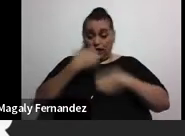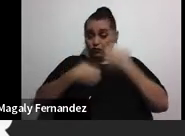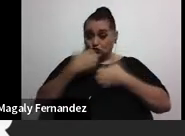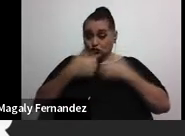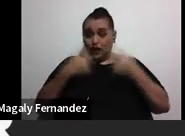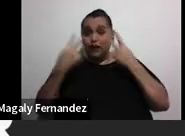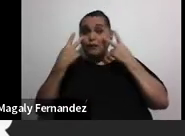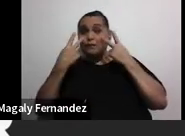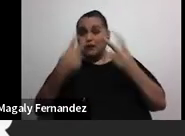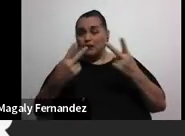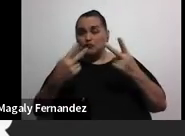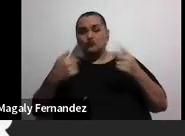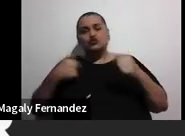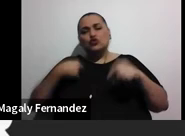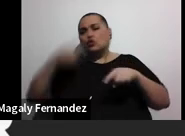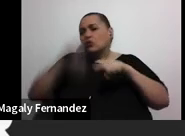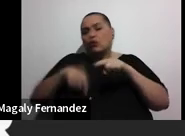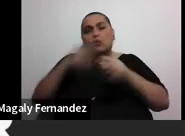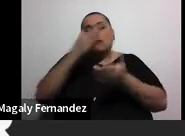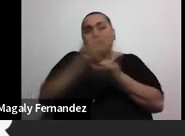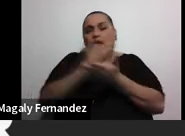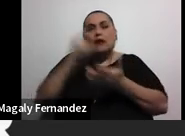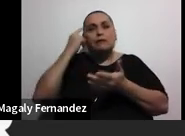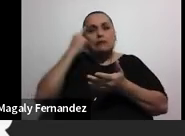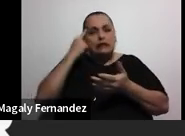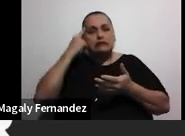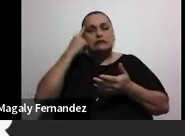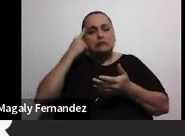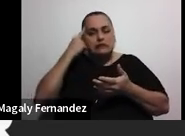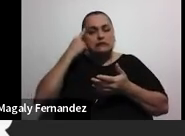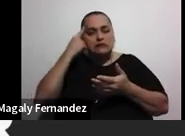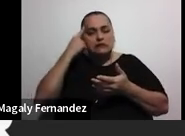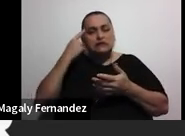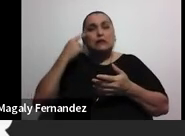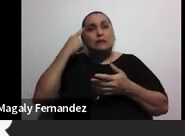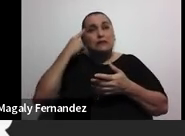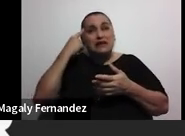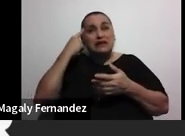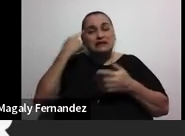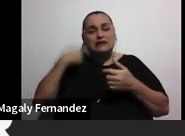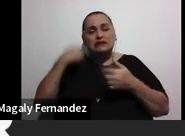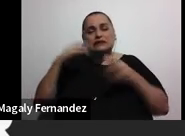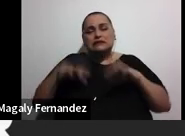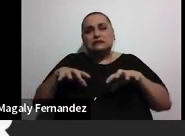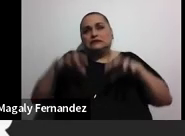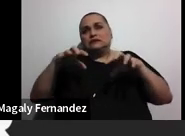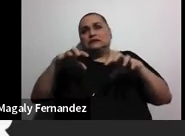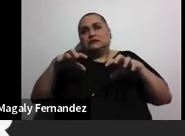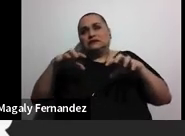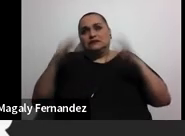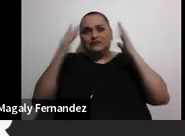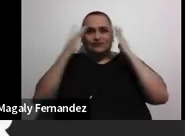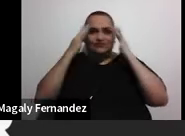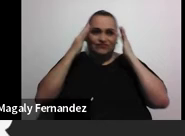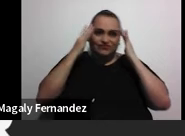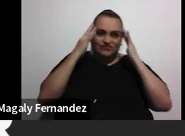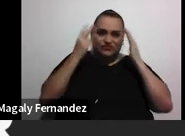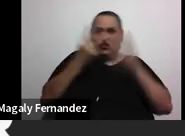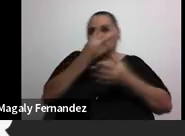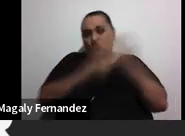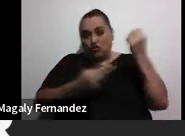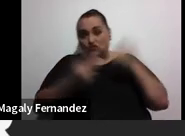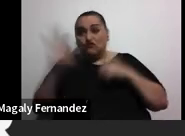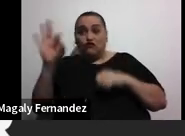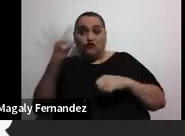cuando no puedo parar de pensar. Pienso y me agobio. Ahí en ocasiones puede ser los dos ciertamente. El estilo de vida,